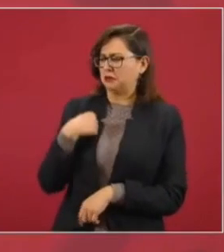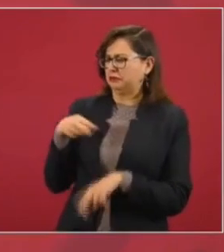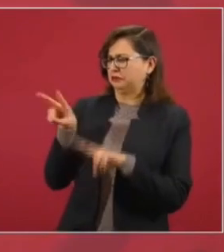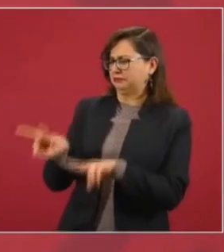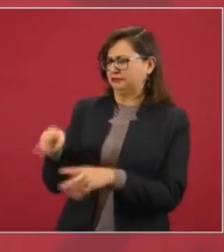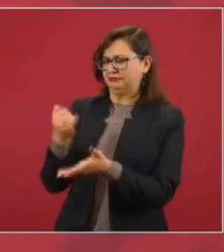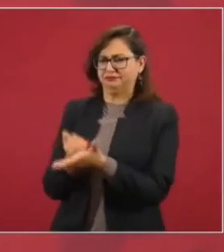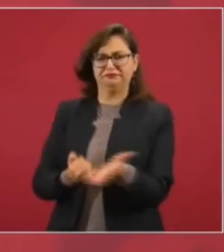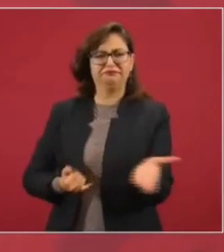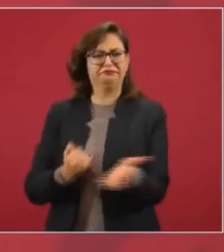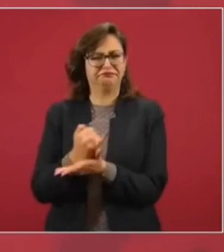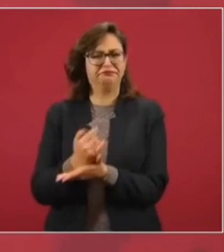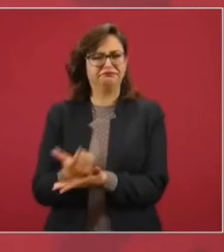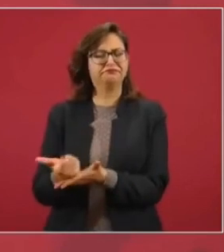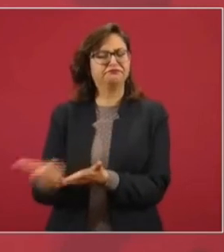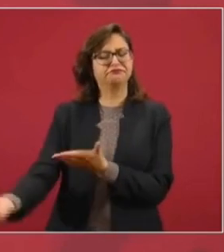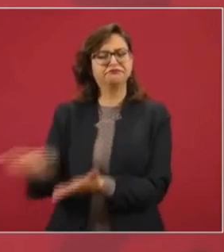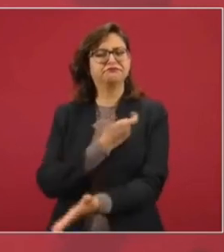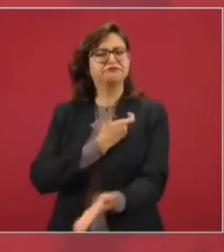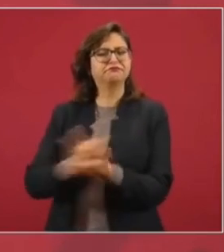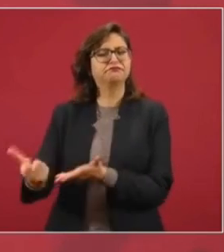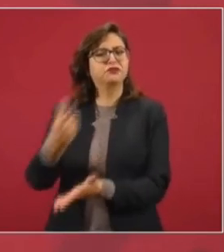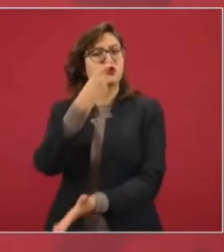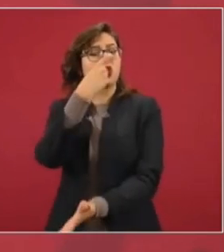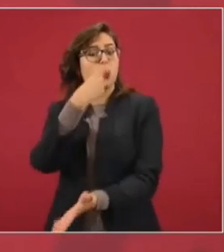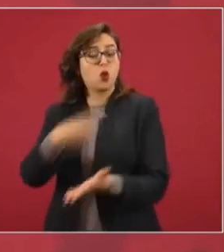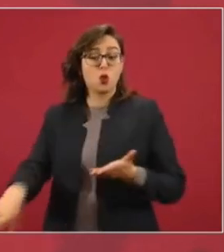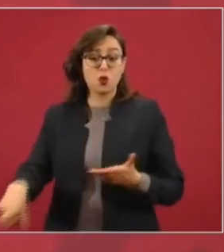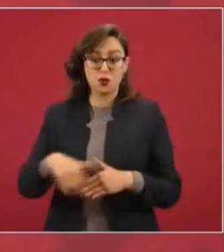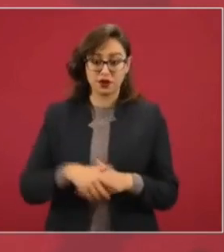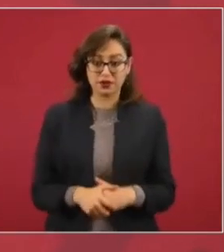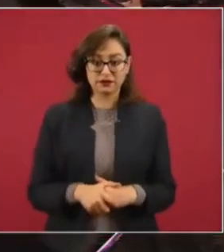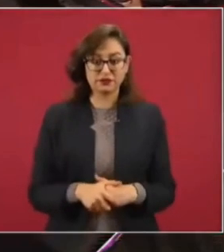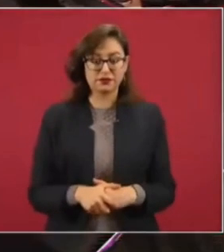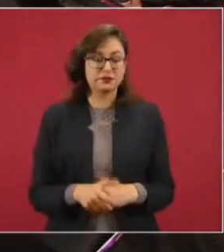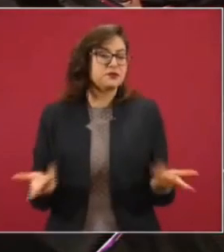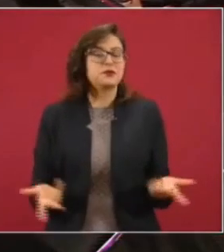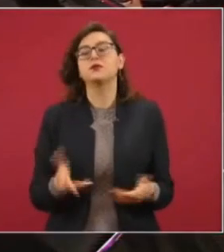Cuando les conviene, son privatizadores.